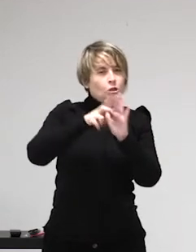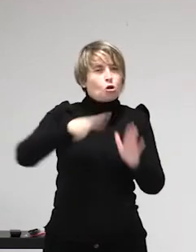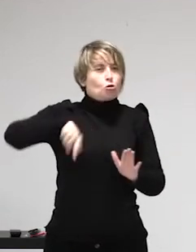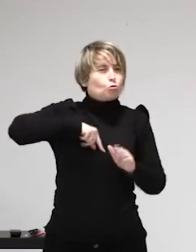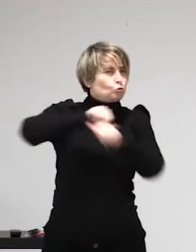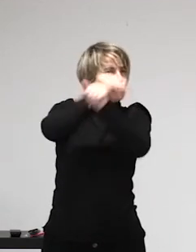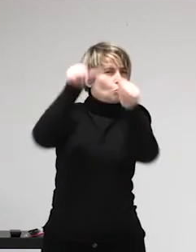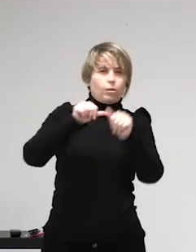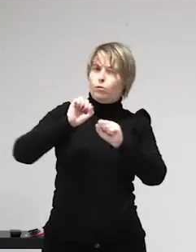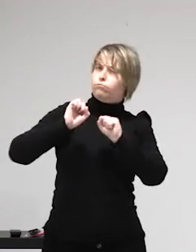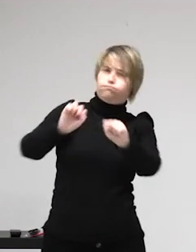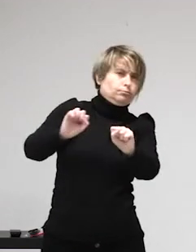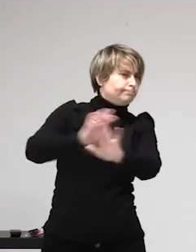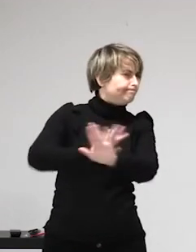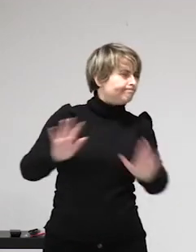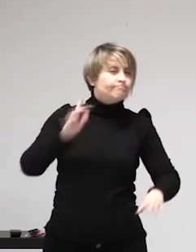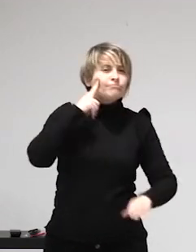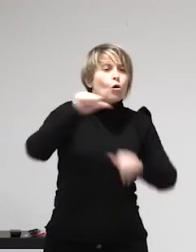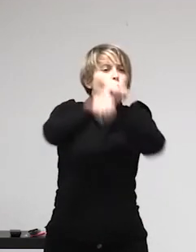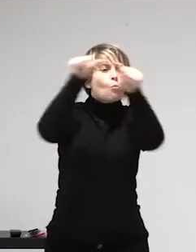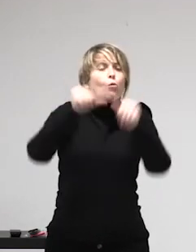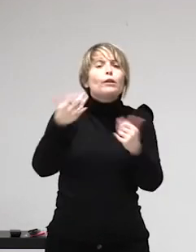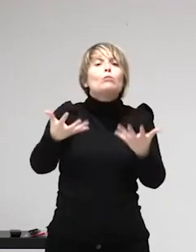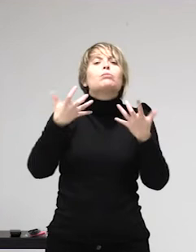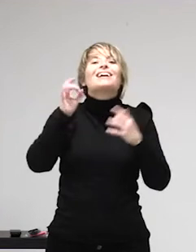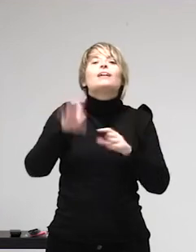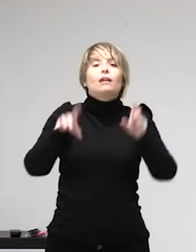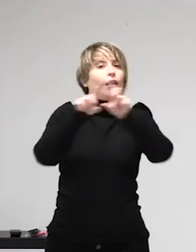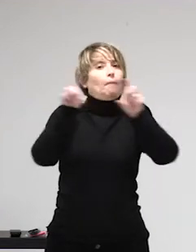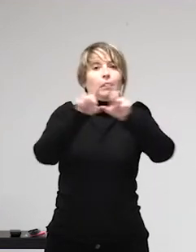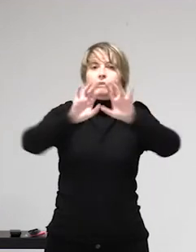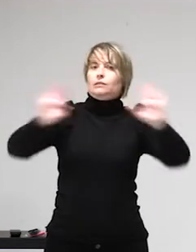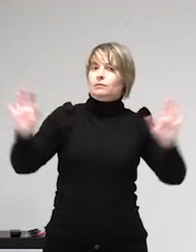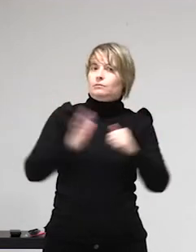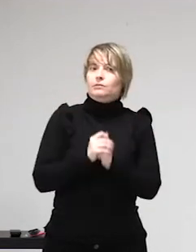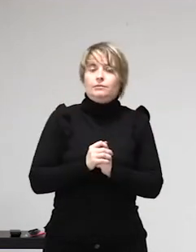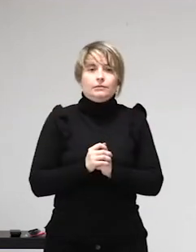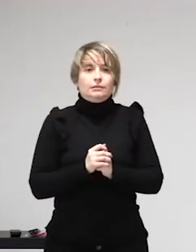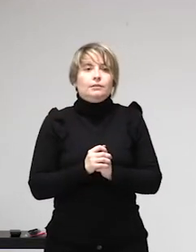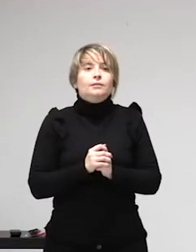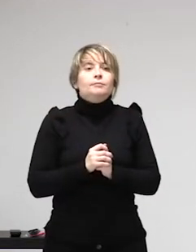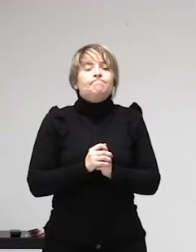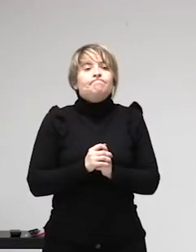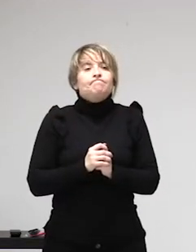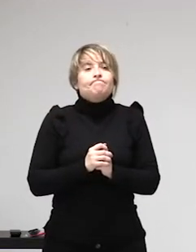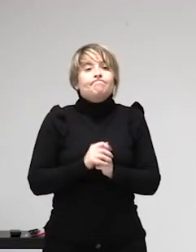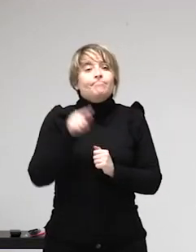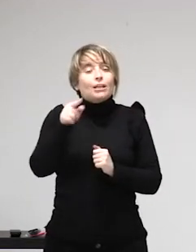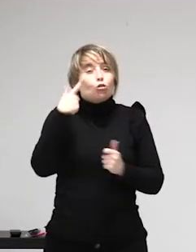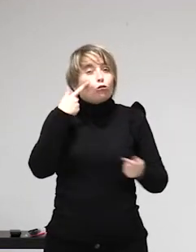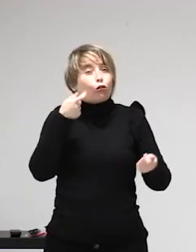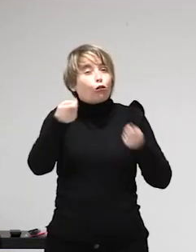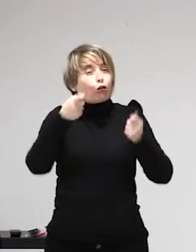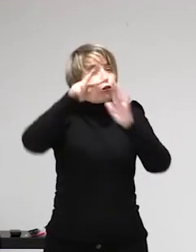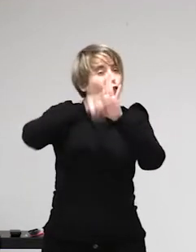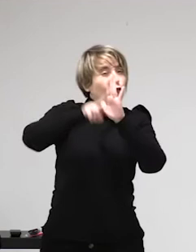Bueno, el prohibicionismo, sí, de hecho, penaliza a las mujeres que ofrecen servicios sexuales. Las cárceles de Estados Unidos están llenas de mujeres